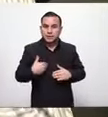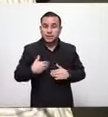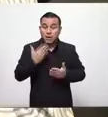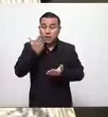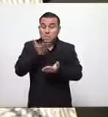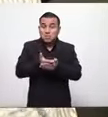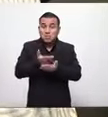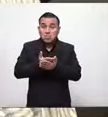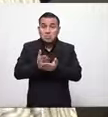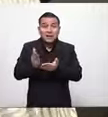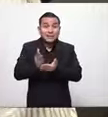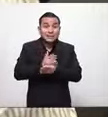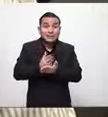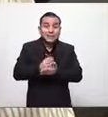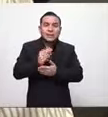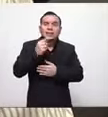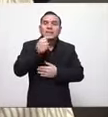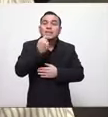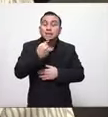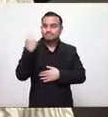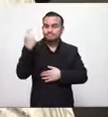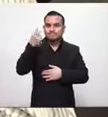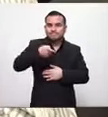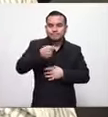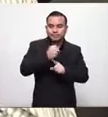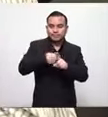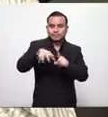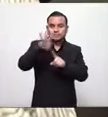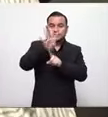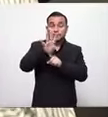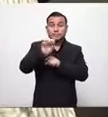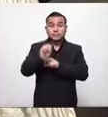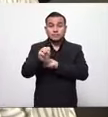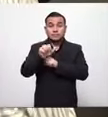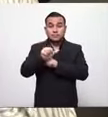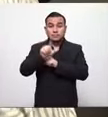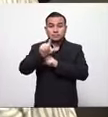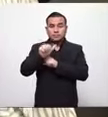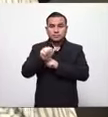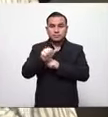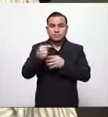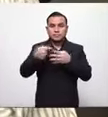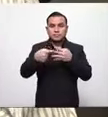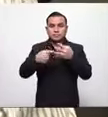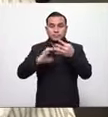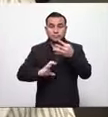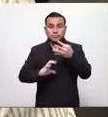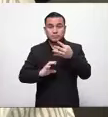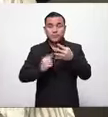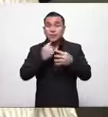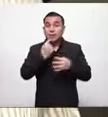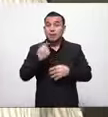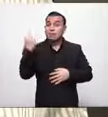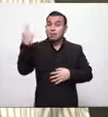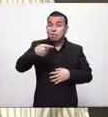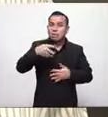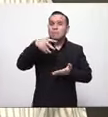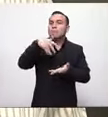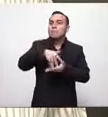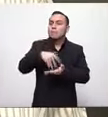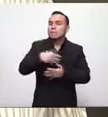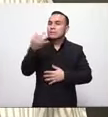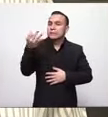tal como lo señala la sala en su resolución y tal como lo está exigiendo el pueblo salvadoreño